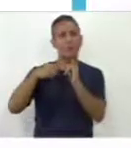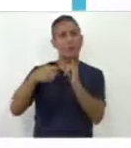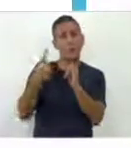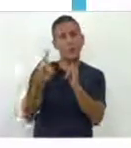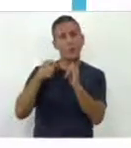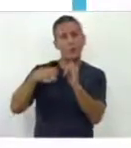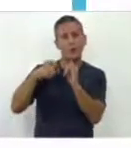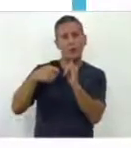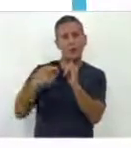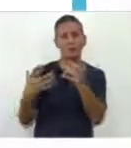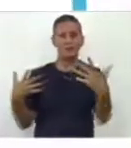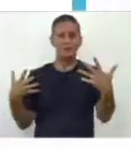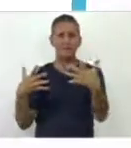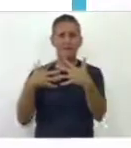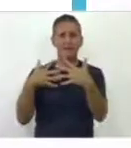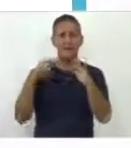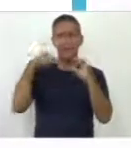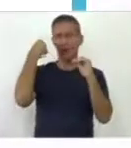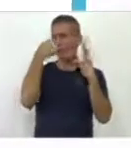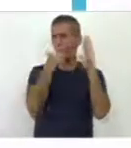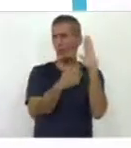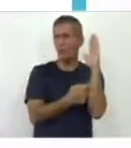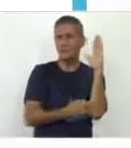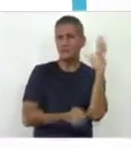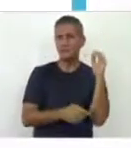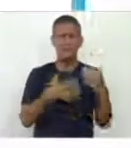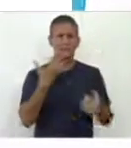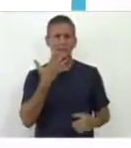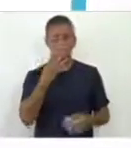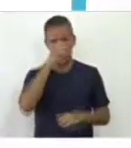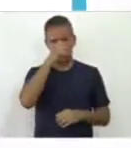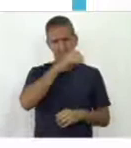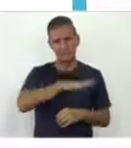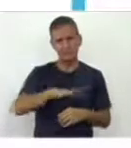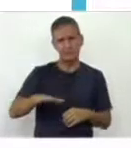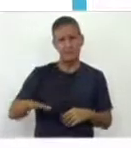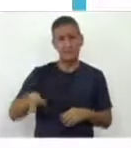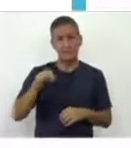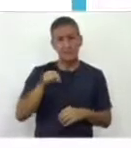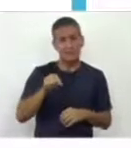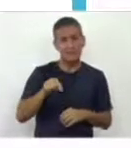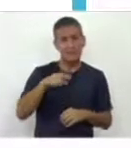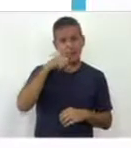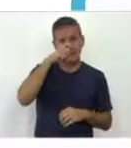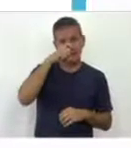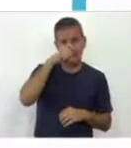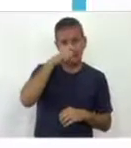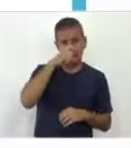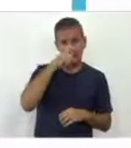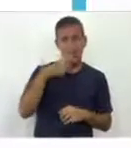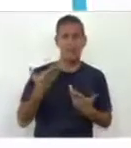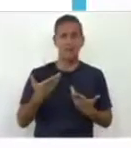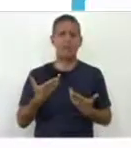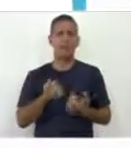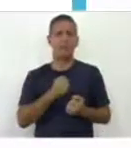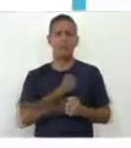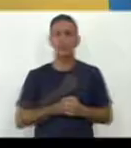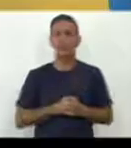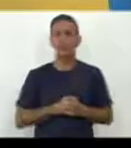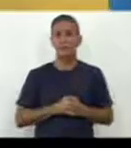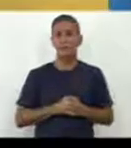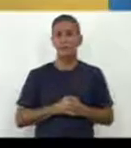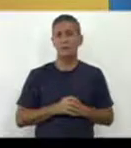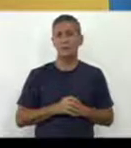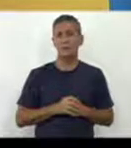corresponda con las características de los niños y las niñas de esta edad y con las aspiraciones que tenemos en Cuba. Por tanto,